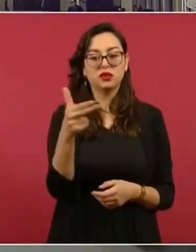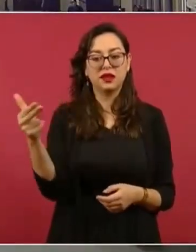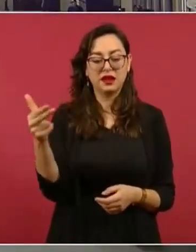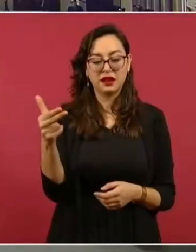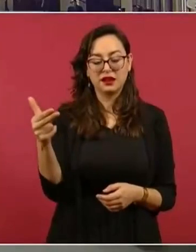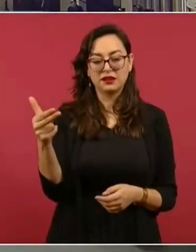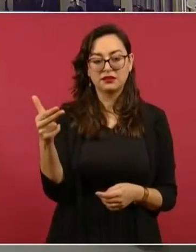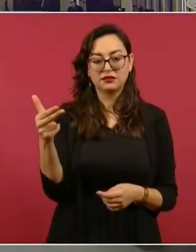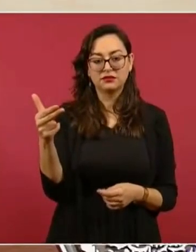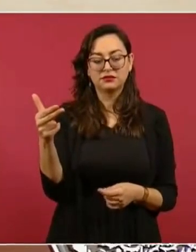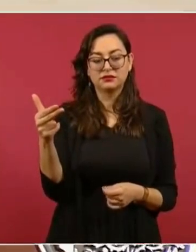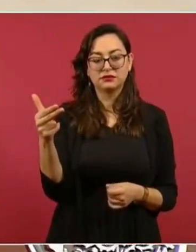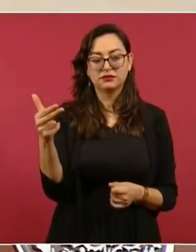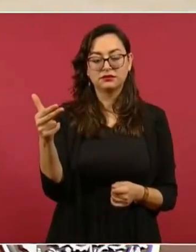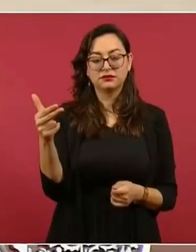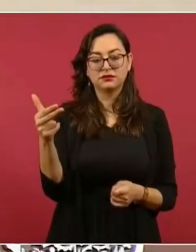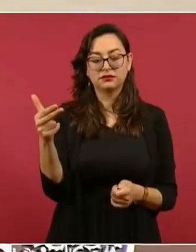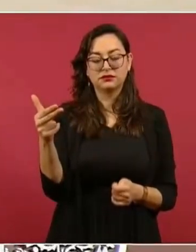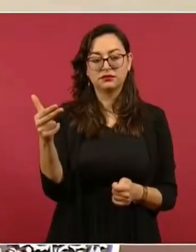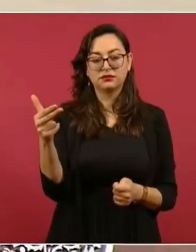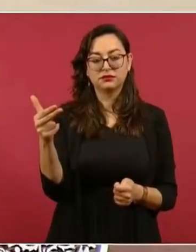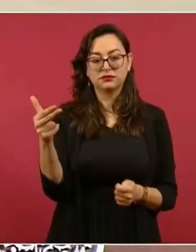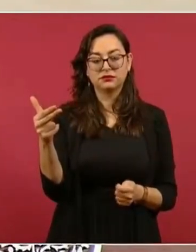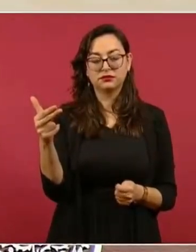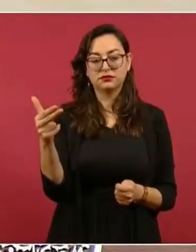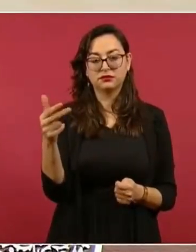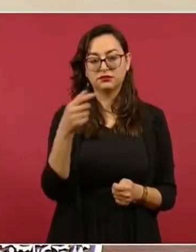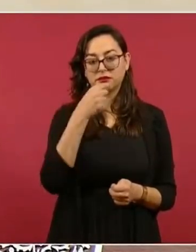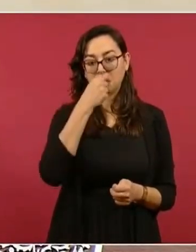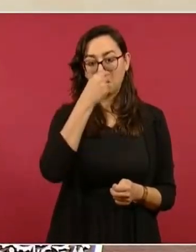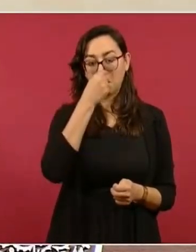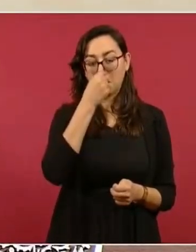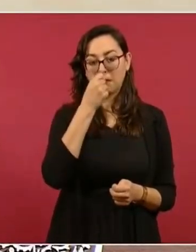en en eh